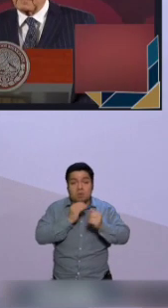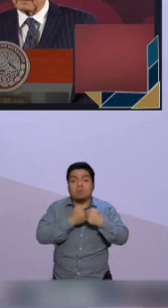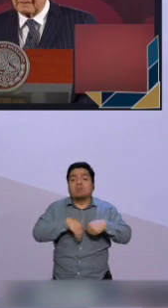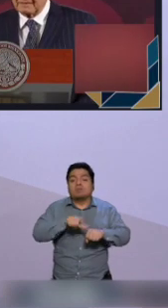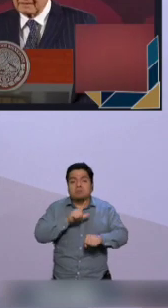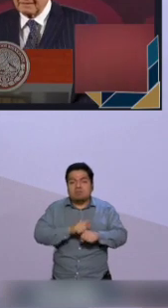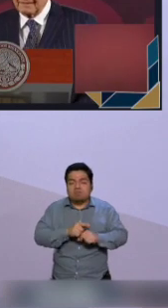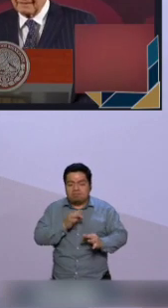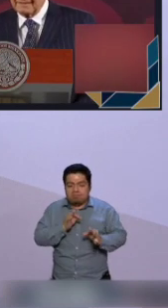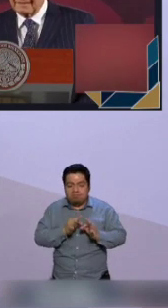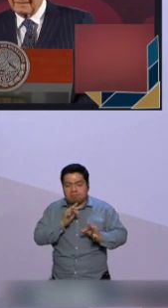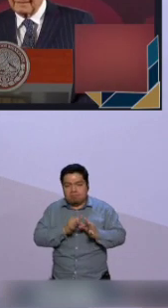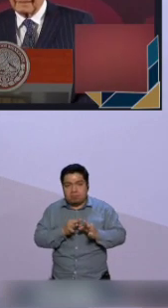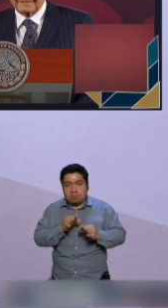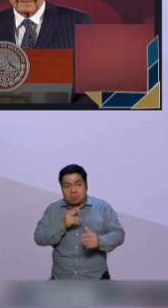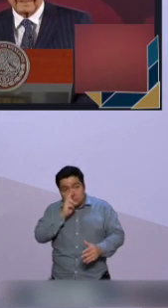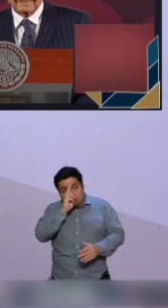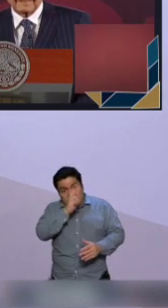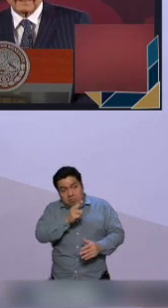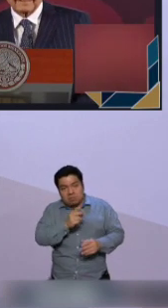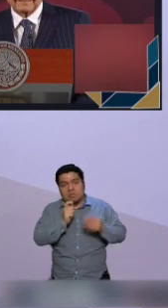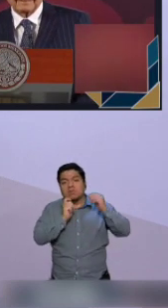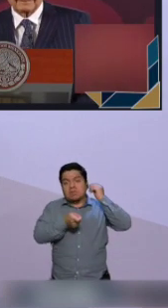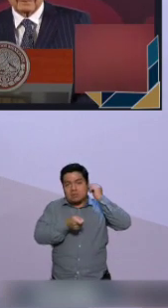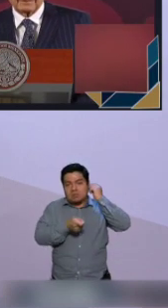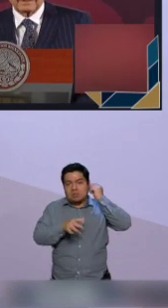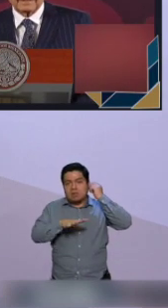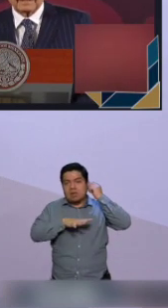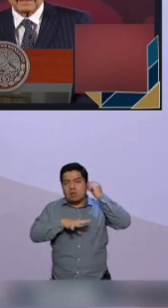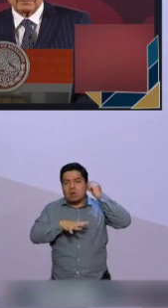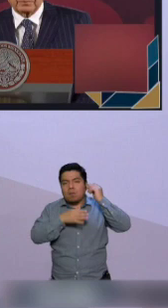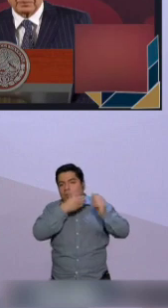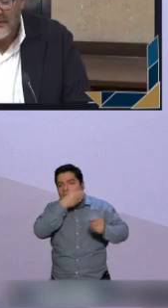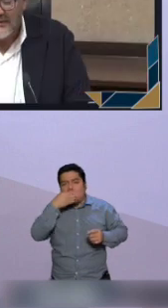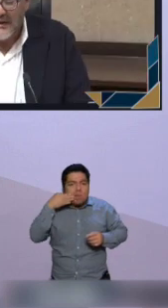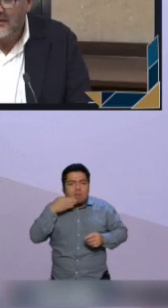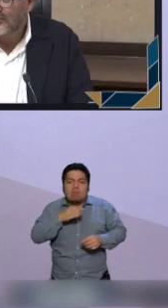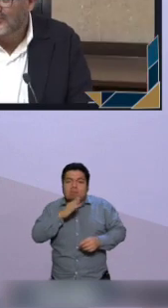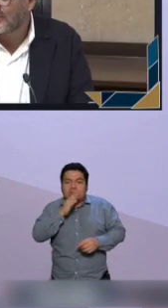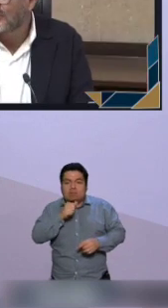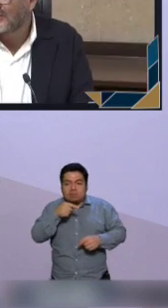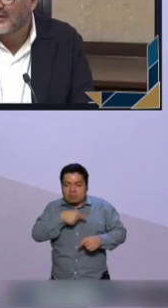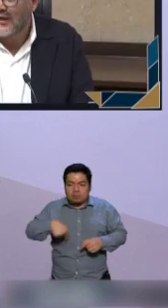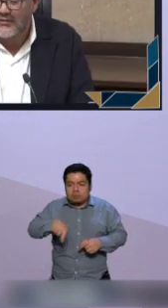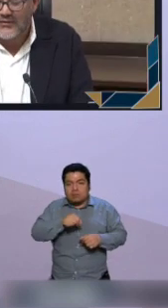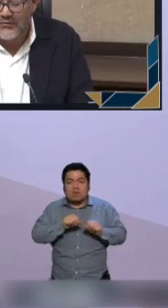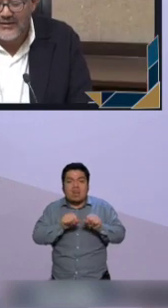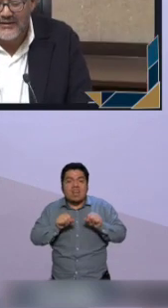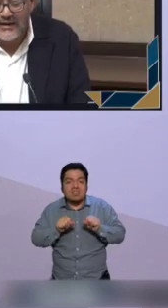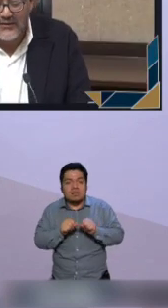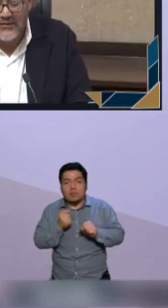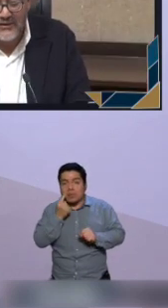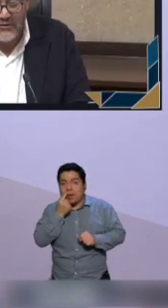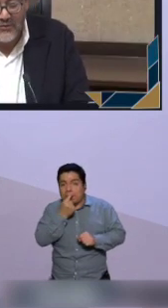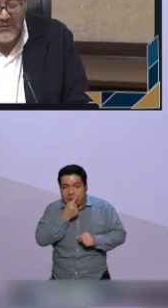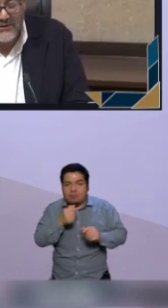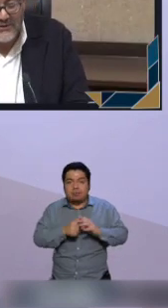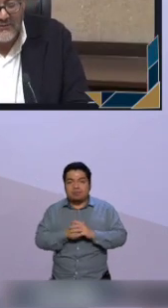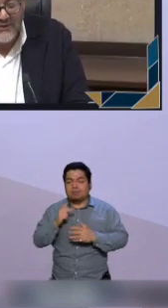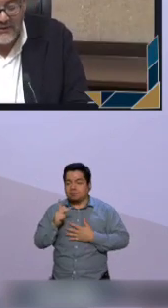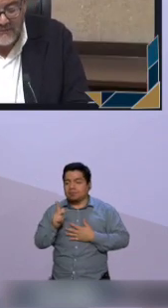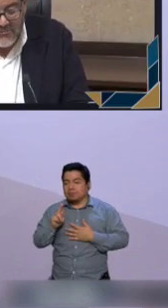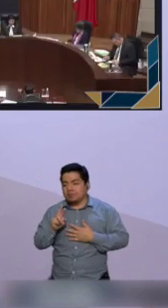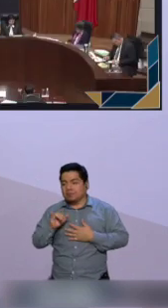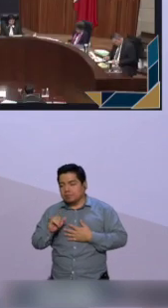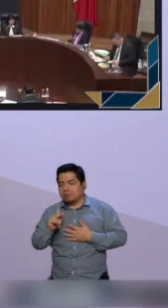Además, puntualizaron que ordenar su prohibición conllevaría a una especie de censura inadmisible en una sociedad democrática. En respuesta, el PRI,